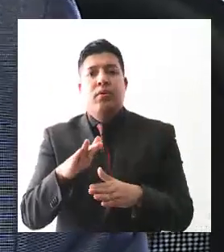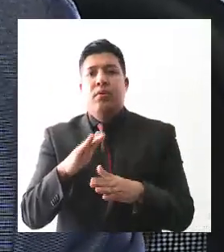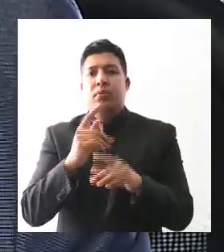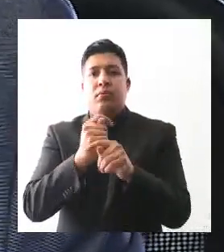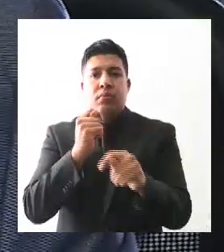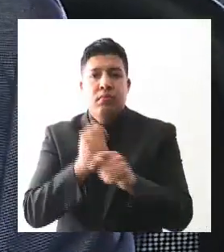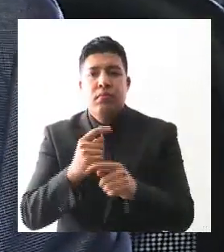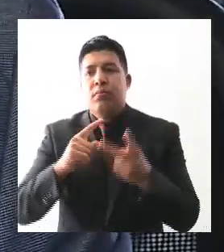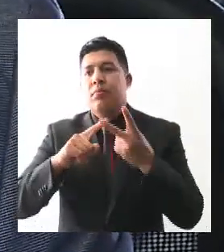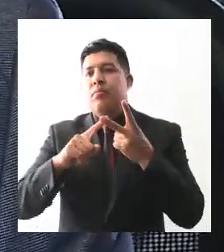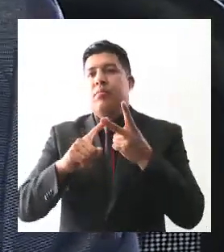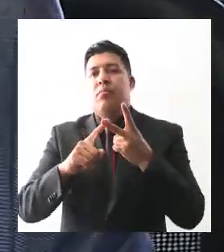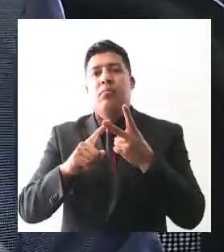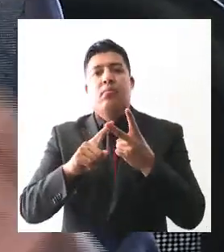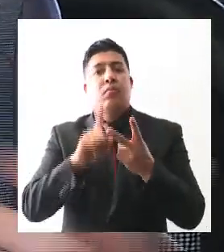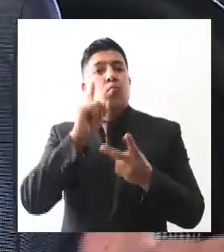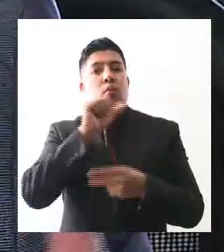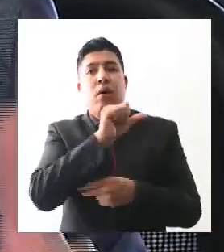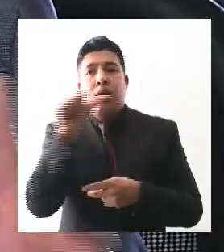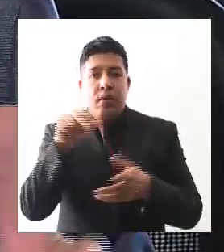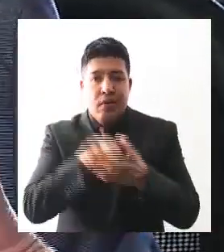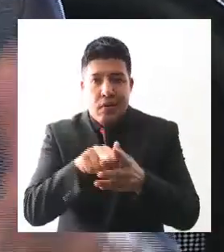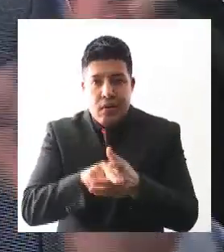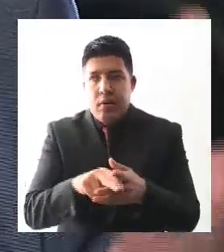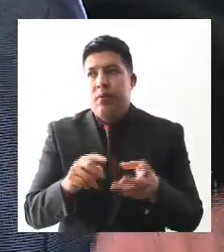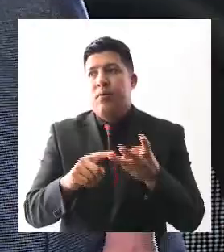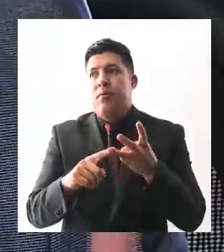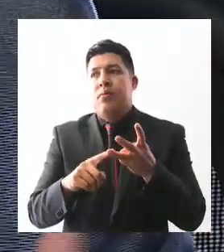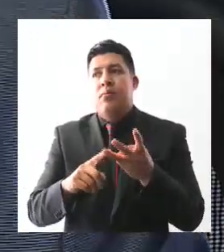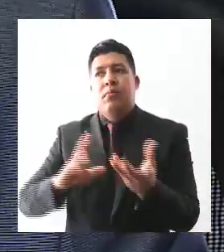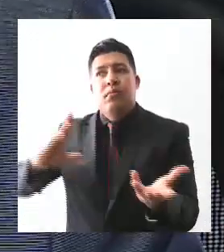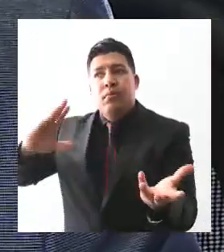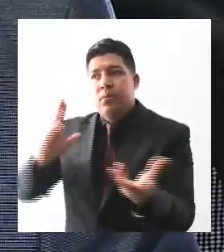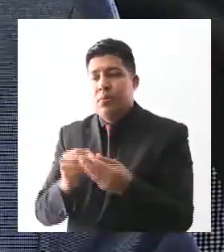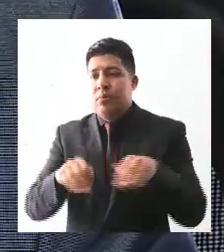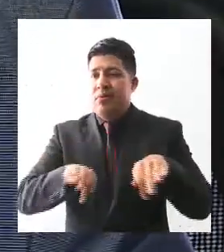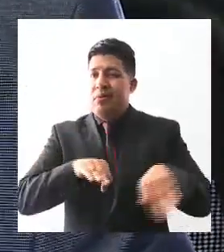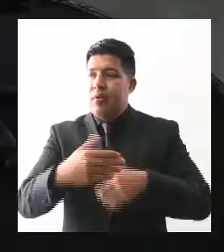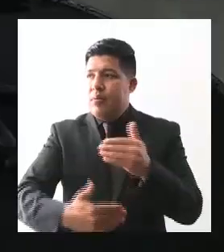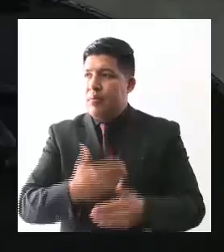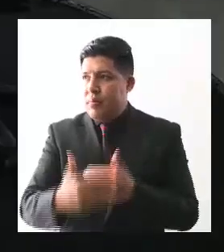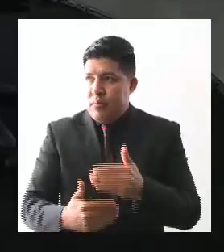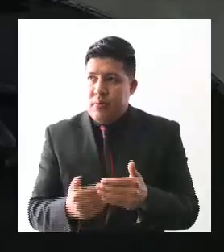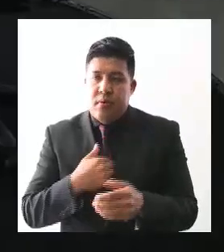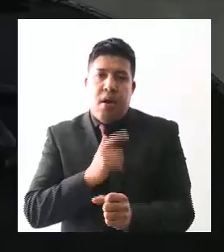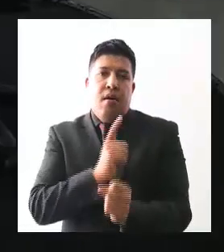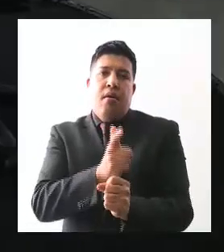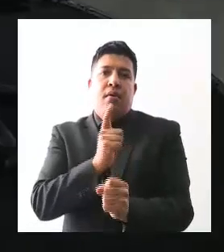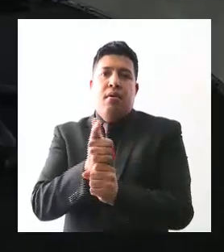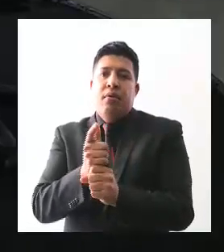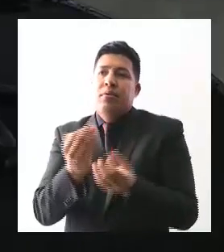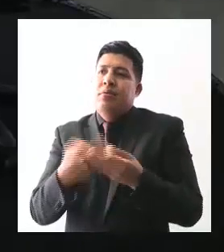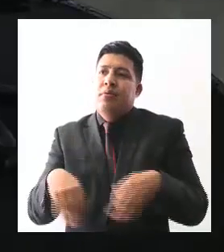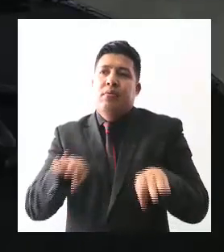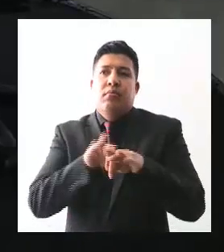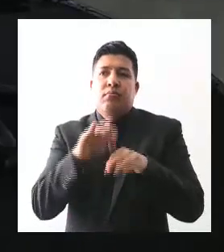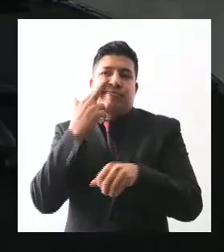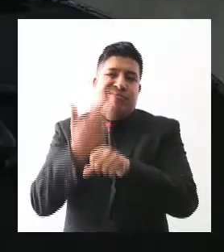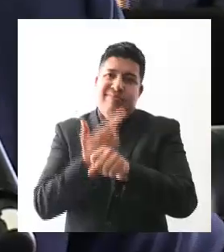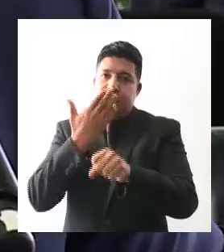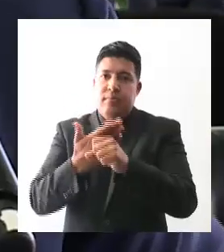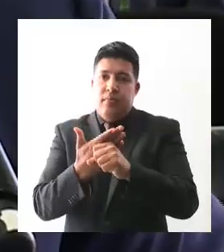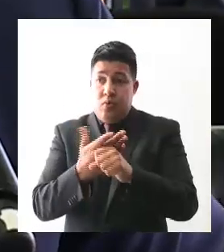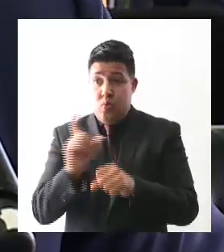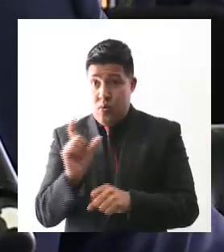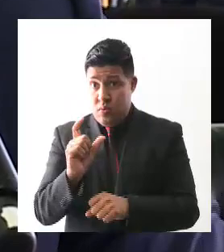violencia sobre feminicidios el trabajo ahí está es evidente sin embargo la invitación es hacerse cargo de que detrás de las